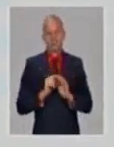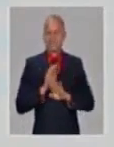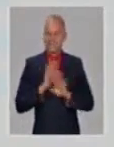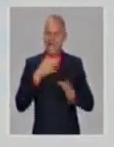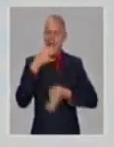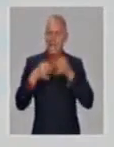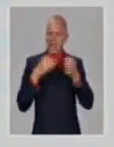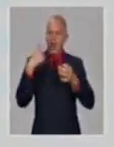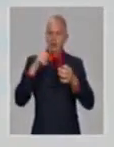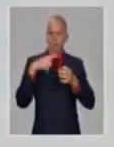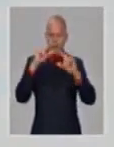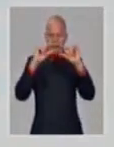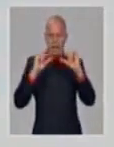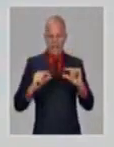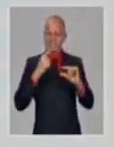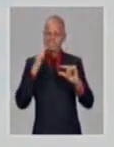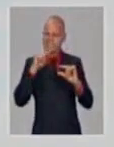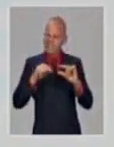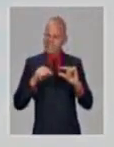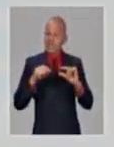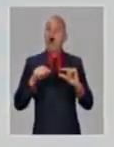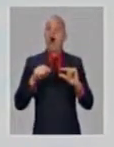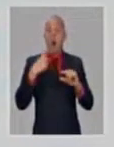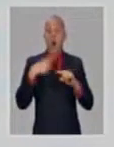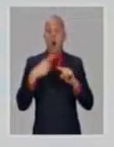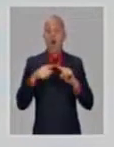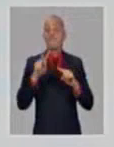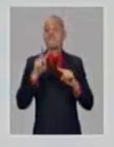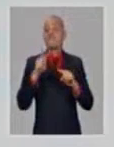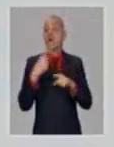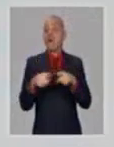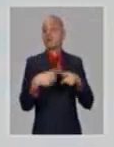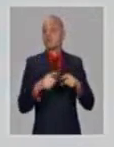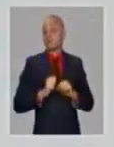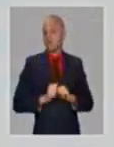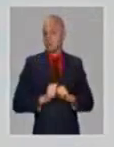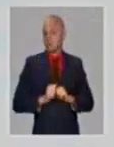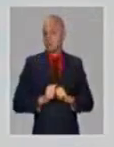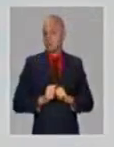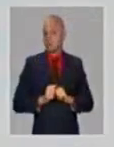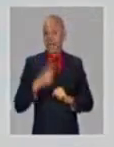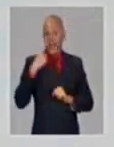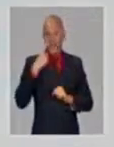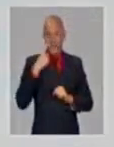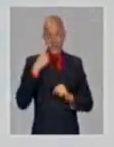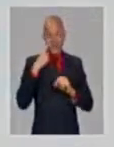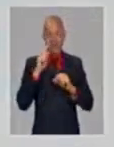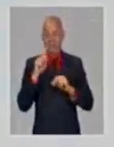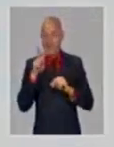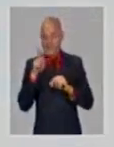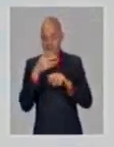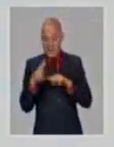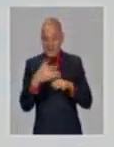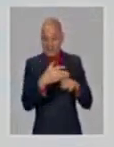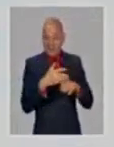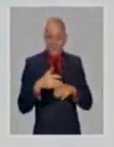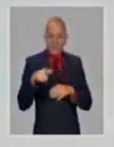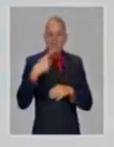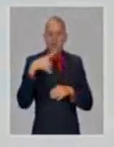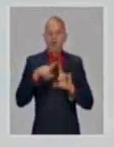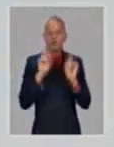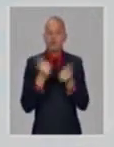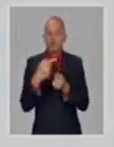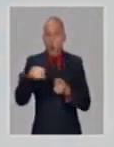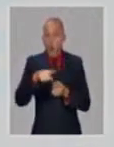eso significa que son variantes también. ¿De las 614? Todas son 614. Todas tienen la mutación 614, pero tienen